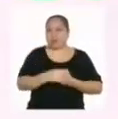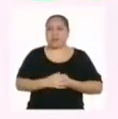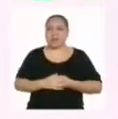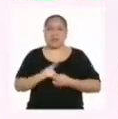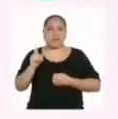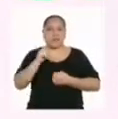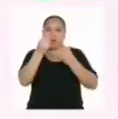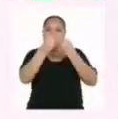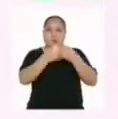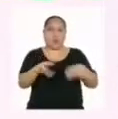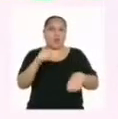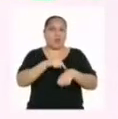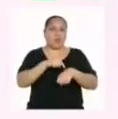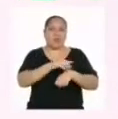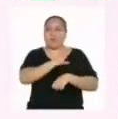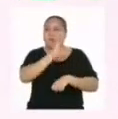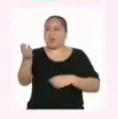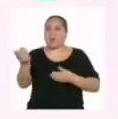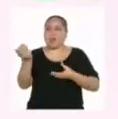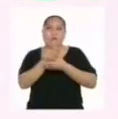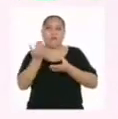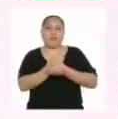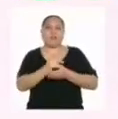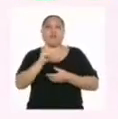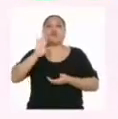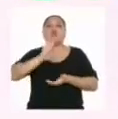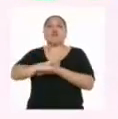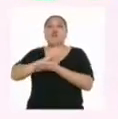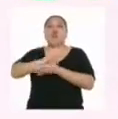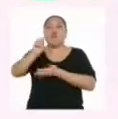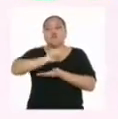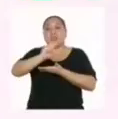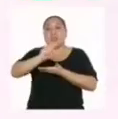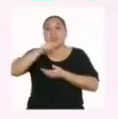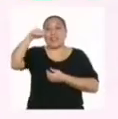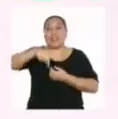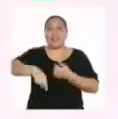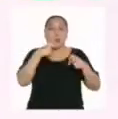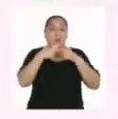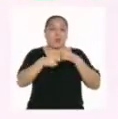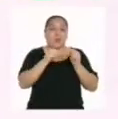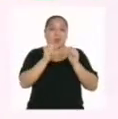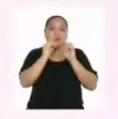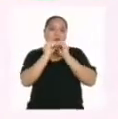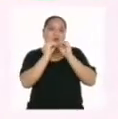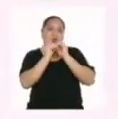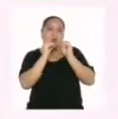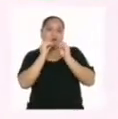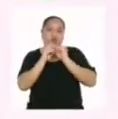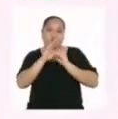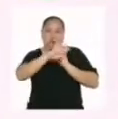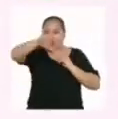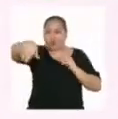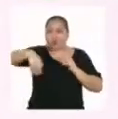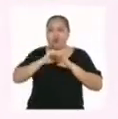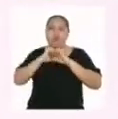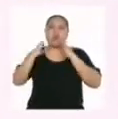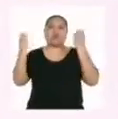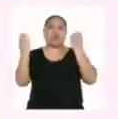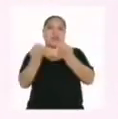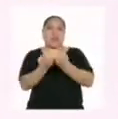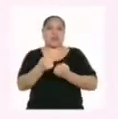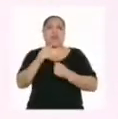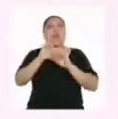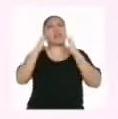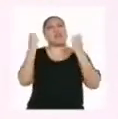No pierdan tiempo y vayan por sus portafolios y sus hojas de apunte, que este problema lo resolvemos como un equipo. El